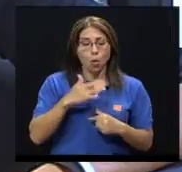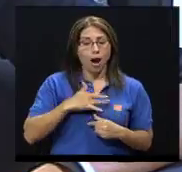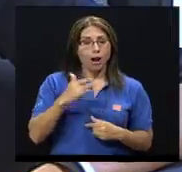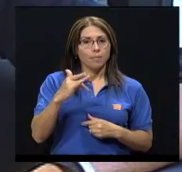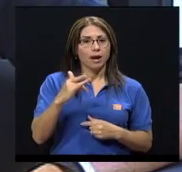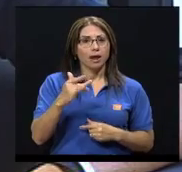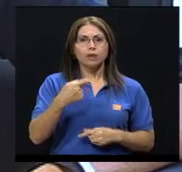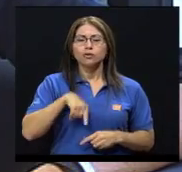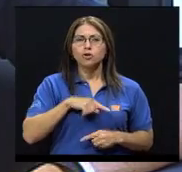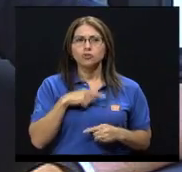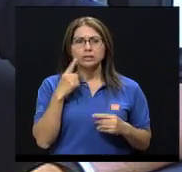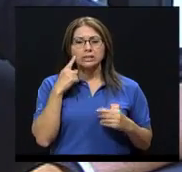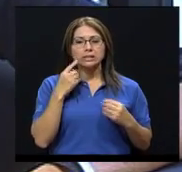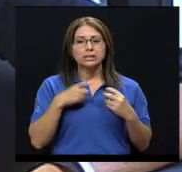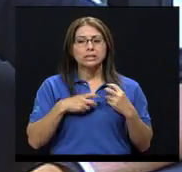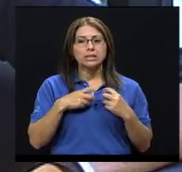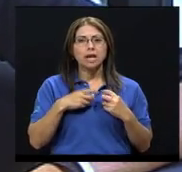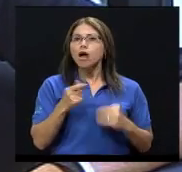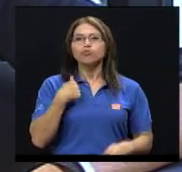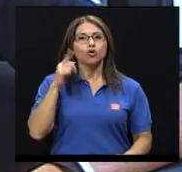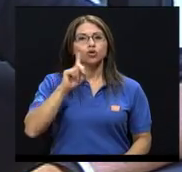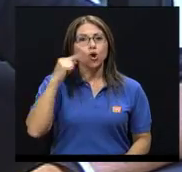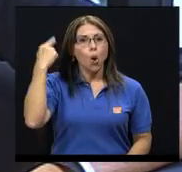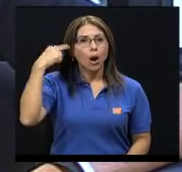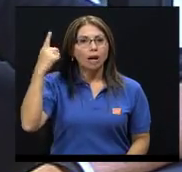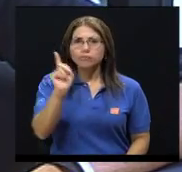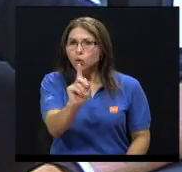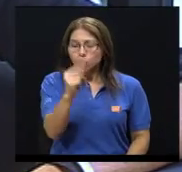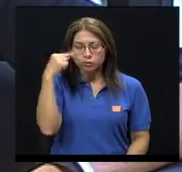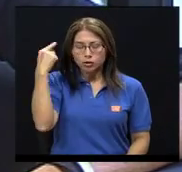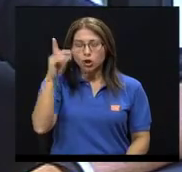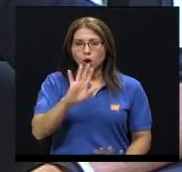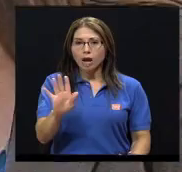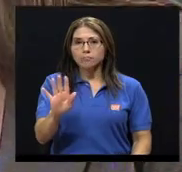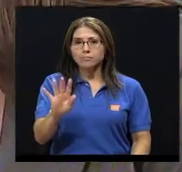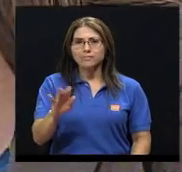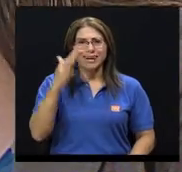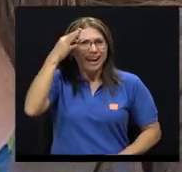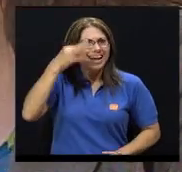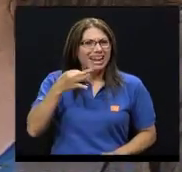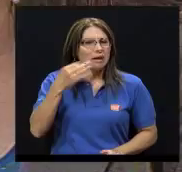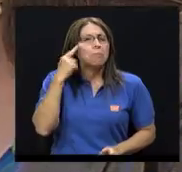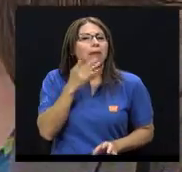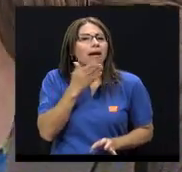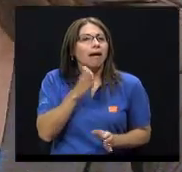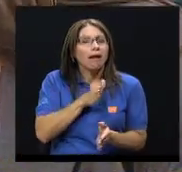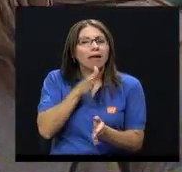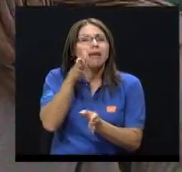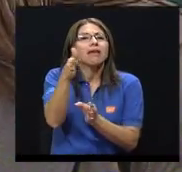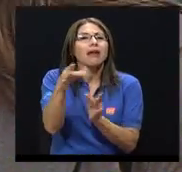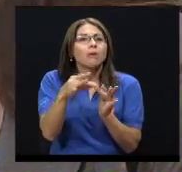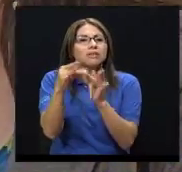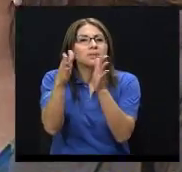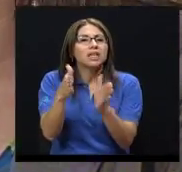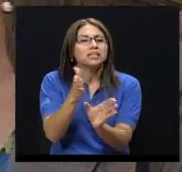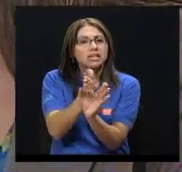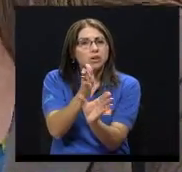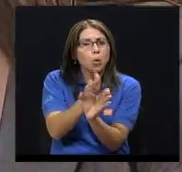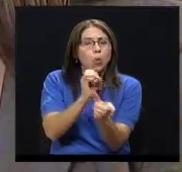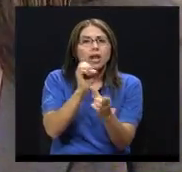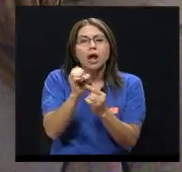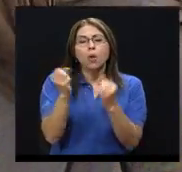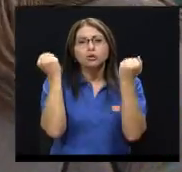asociamos, no estoy loca o no estoy loco. Es ese mito, ¿verdad? De que siempre, ¿para qué recurrir a un especialista en salud mental o en